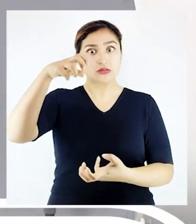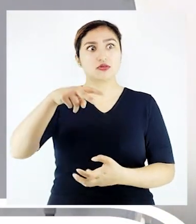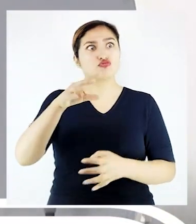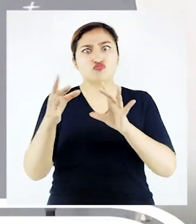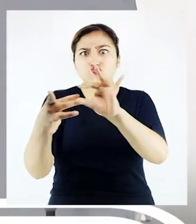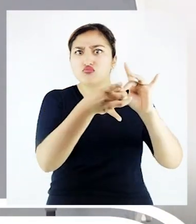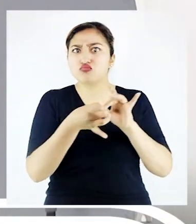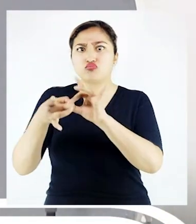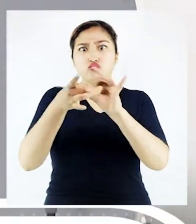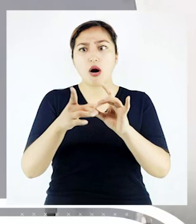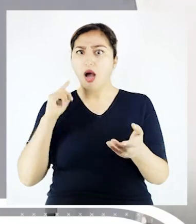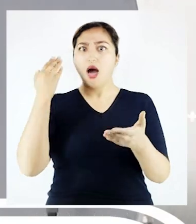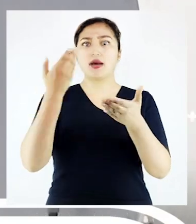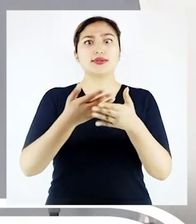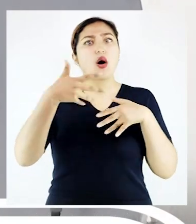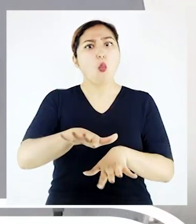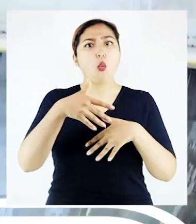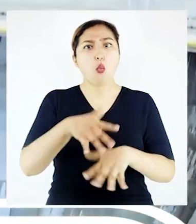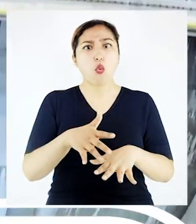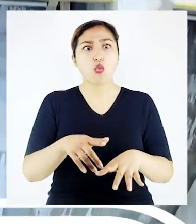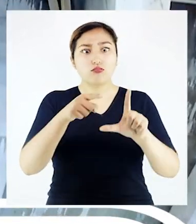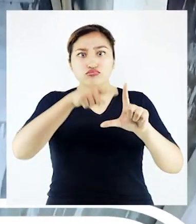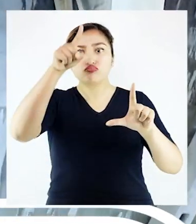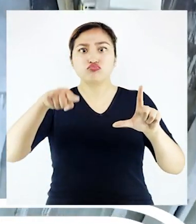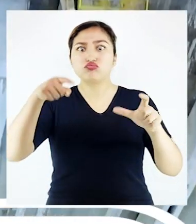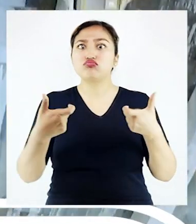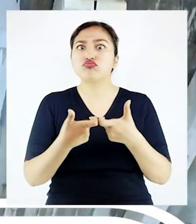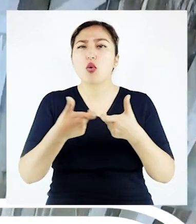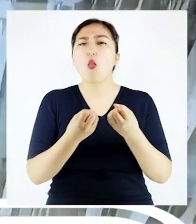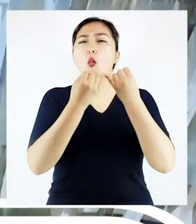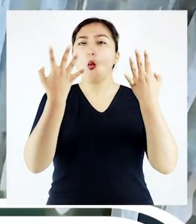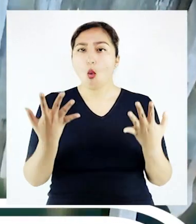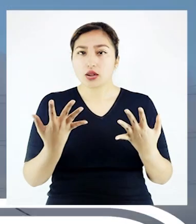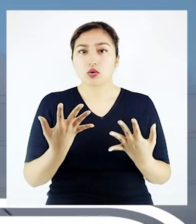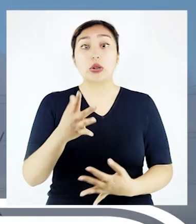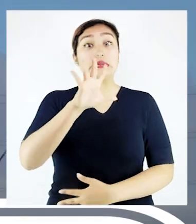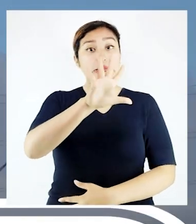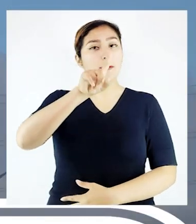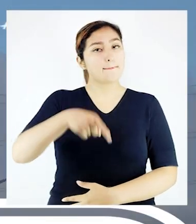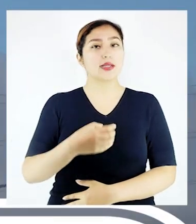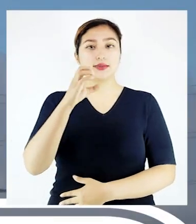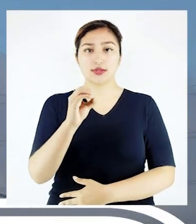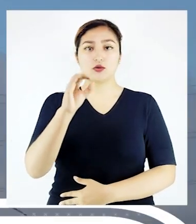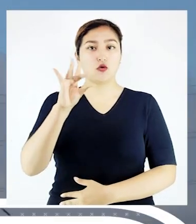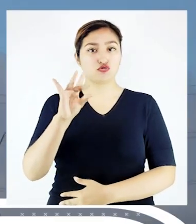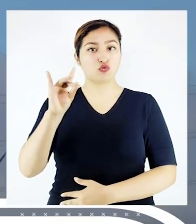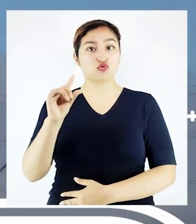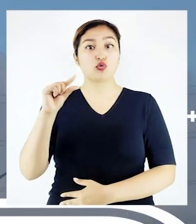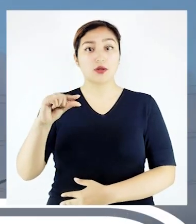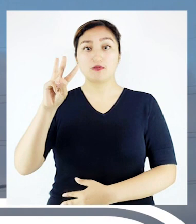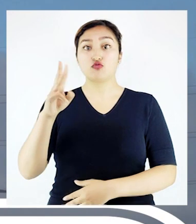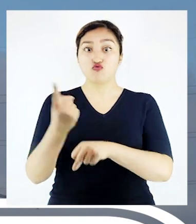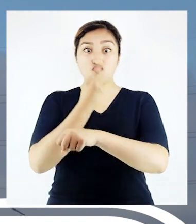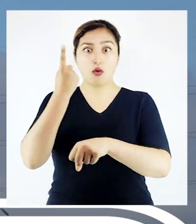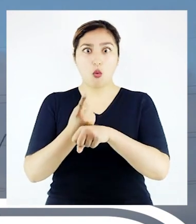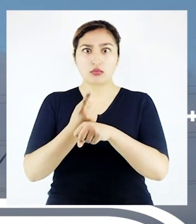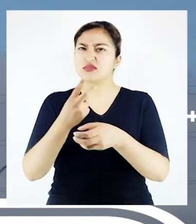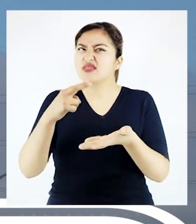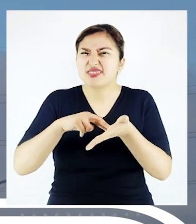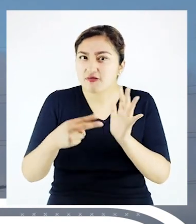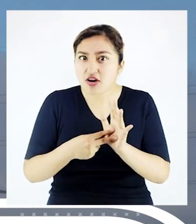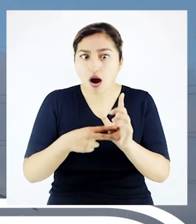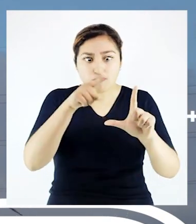producción total de energía eléctrica registrada ascendió a 5.088 gigavatios hora. Esto significó un